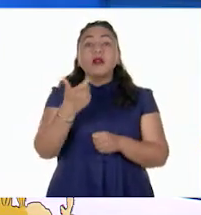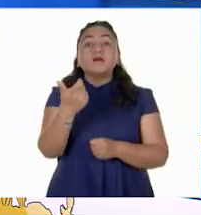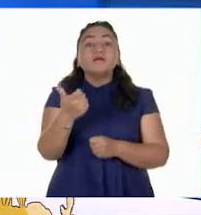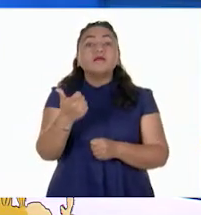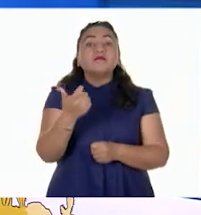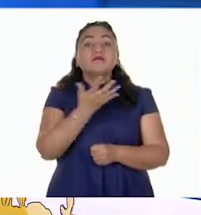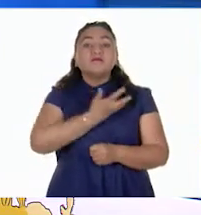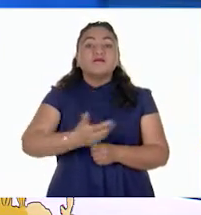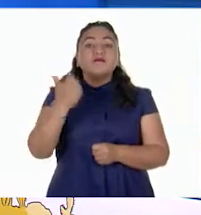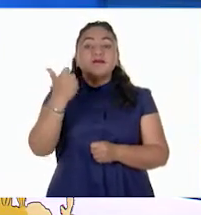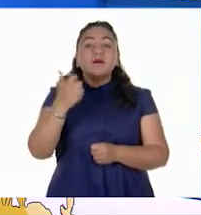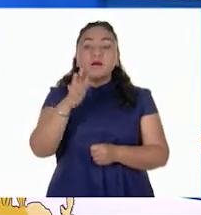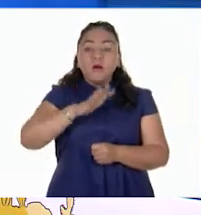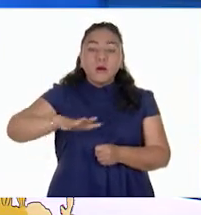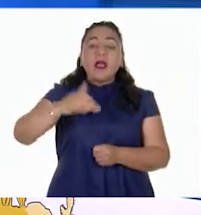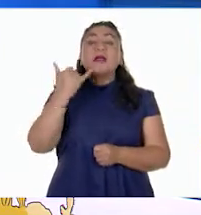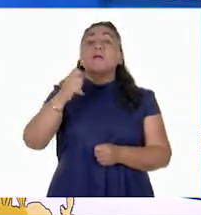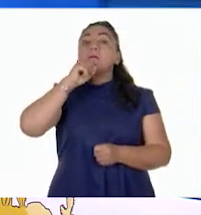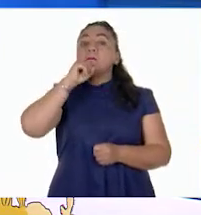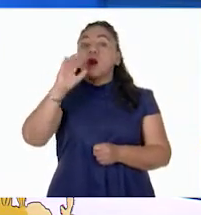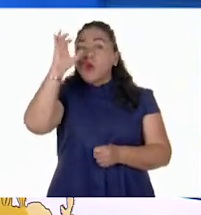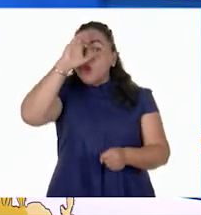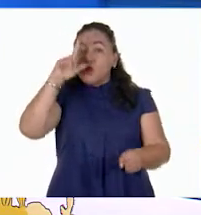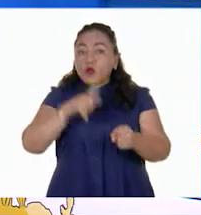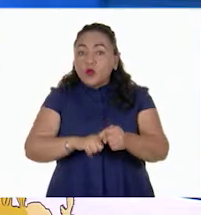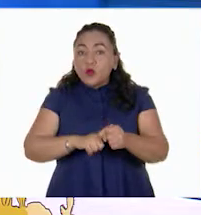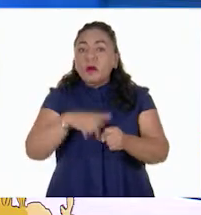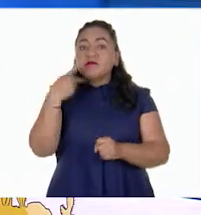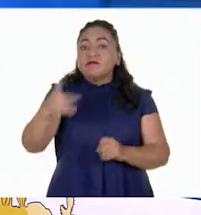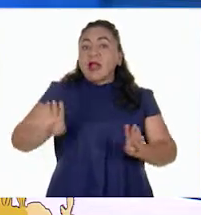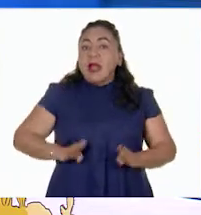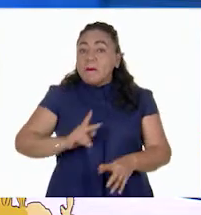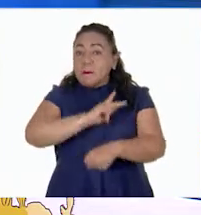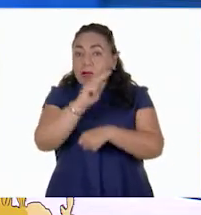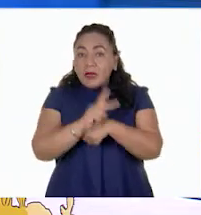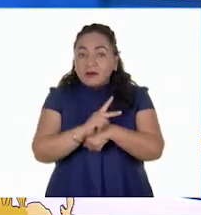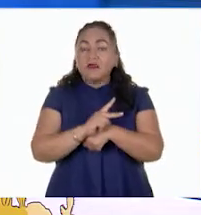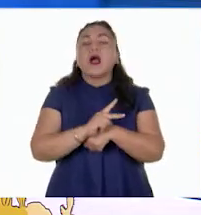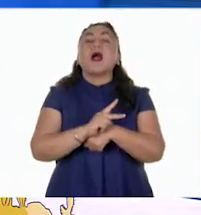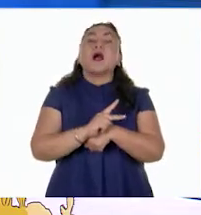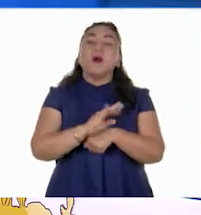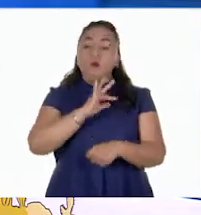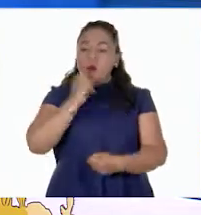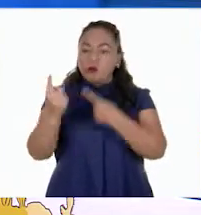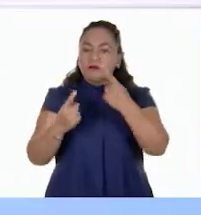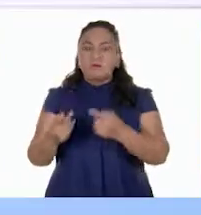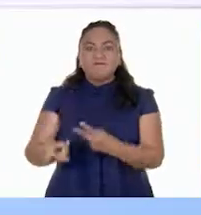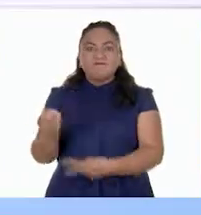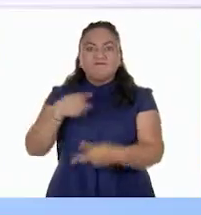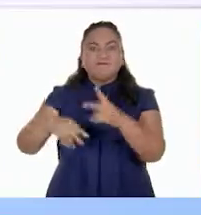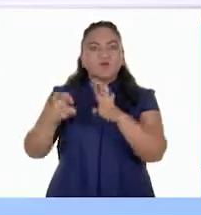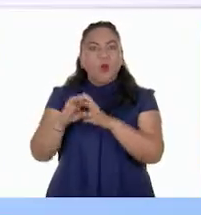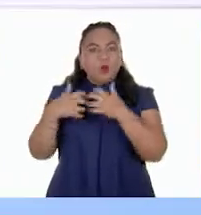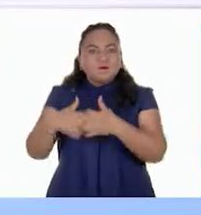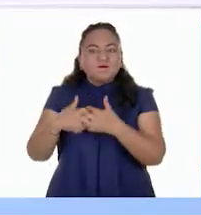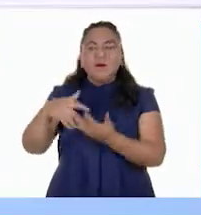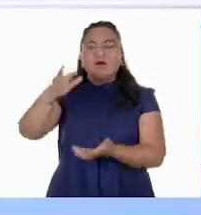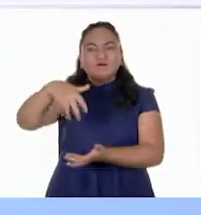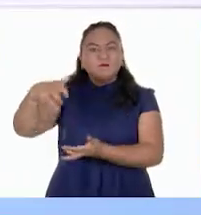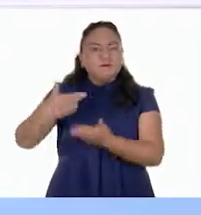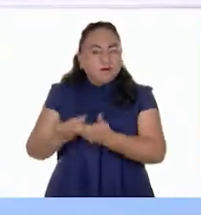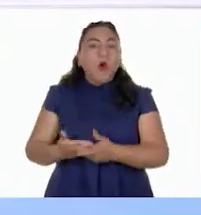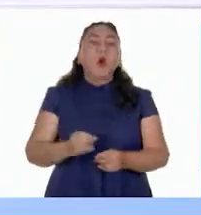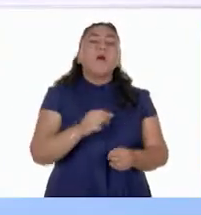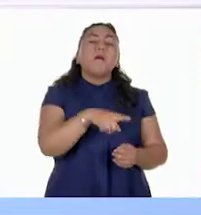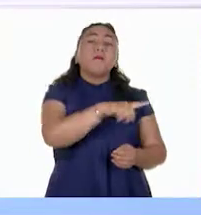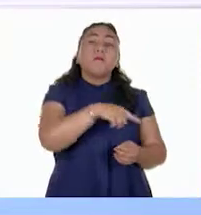de las poblaciones puede influir para que se produzcan unos productos más que otros. Claro. Si tienen